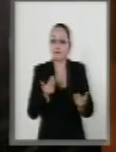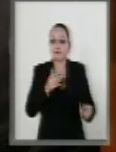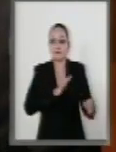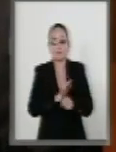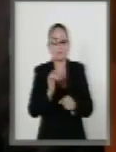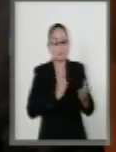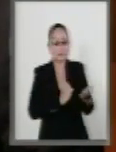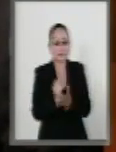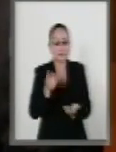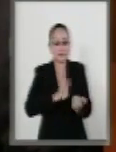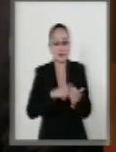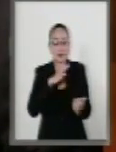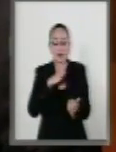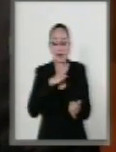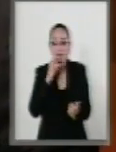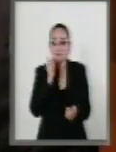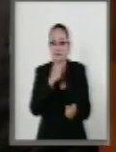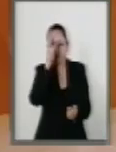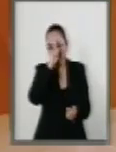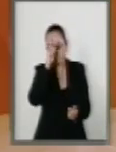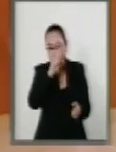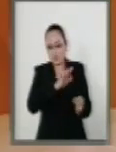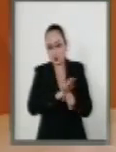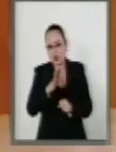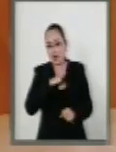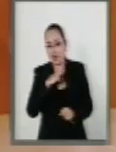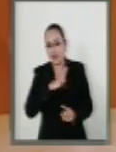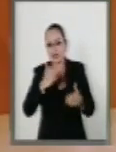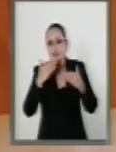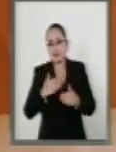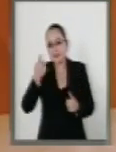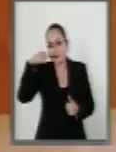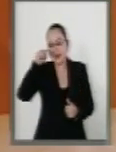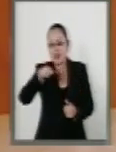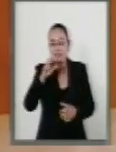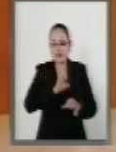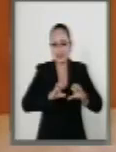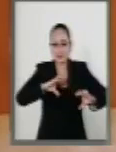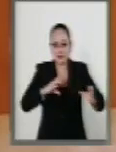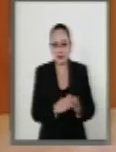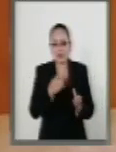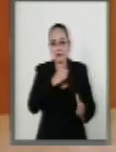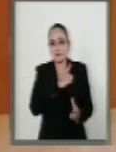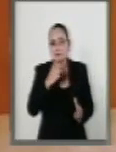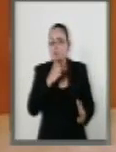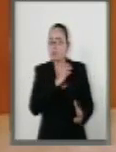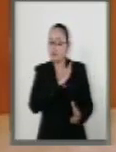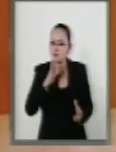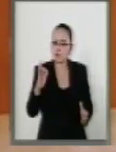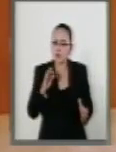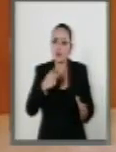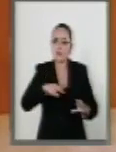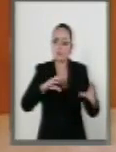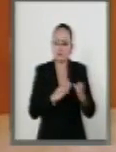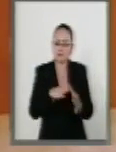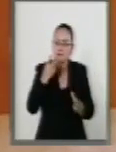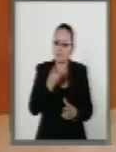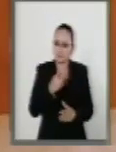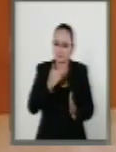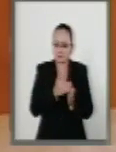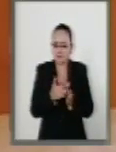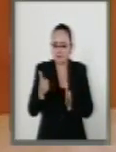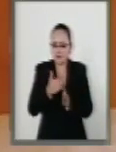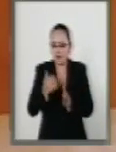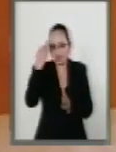las decisiones y la orientación que dan para llevar a estas empresas a enfrentar con más eficiencia este periodo de